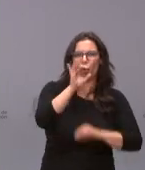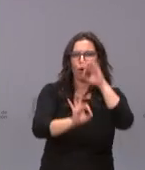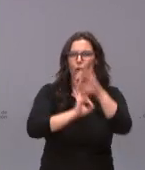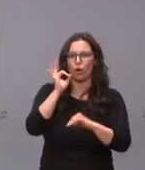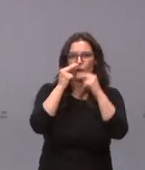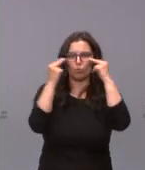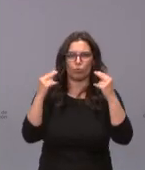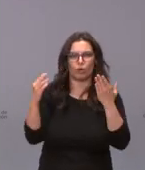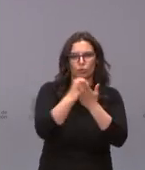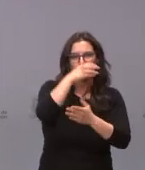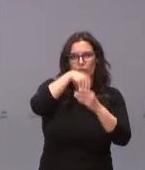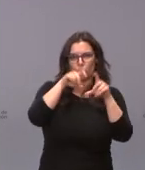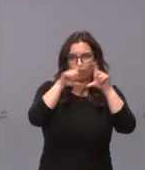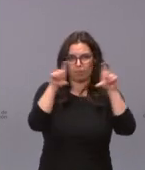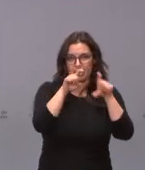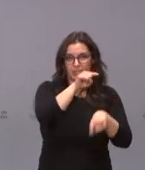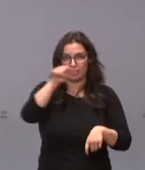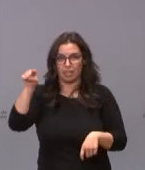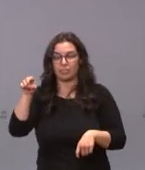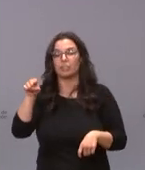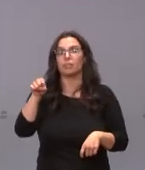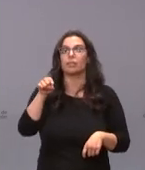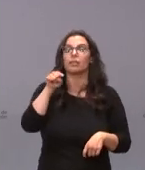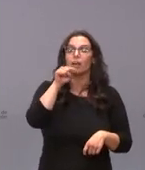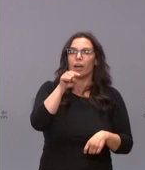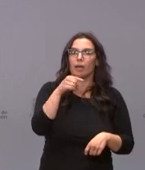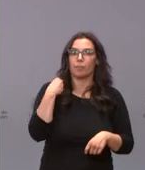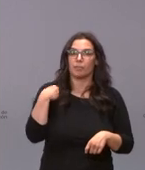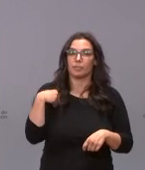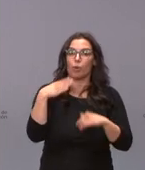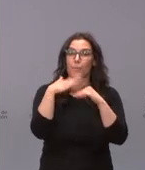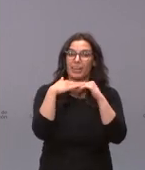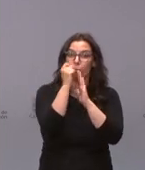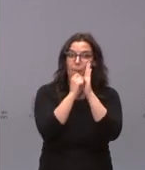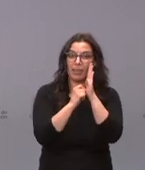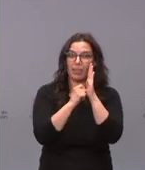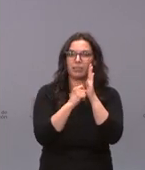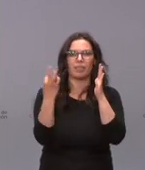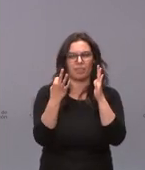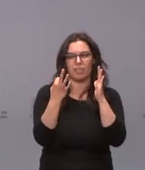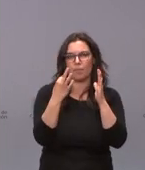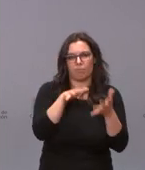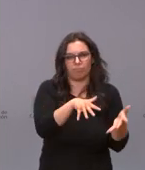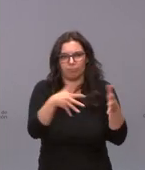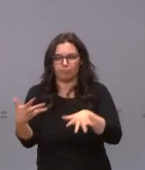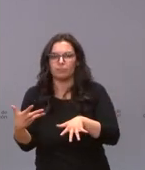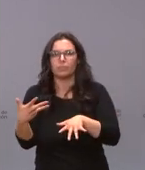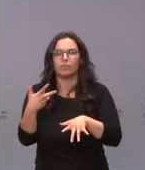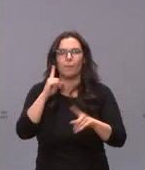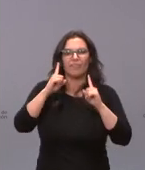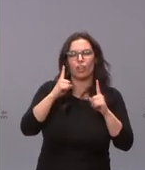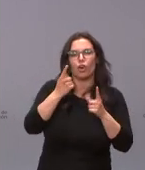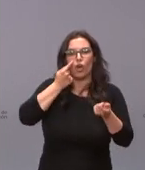de estas empresas públicas, donde se contemple el conjunto mínimo de medidas de prevención, control y respuesta